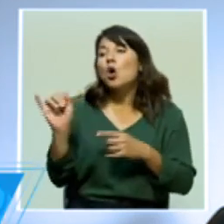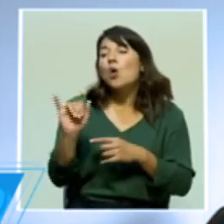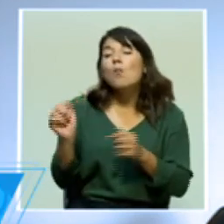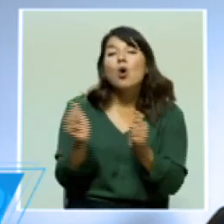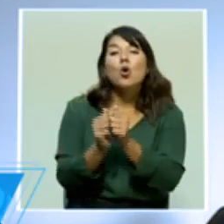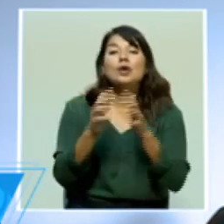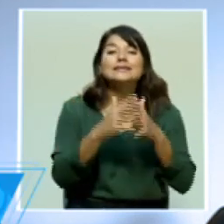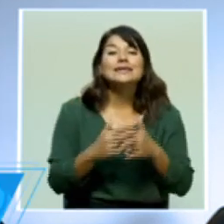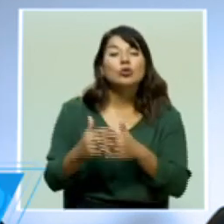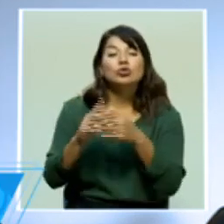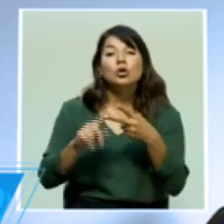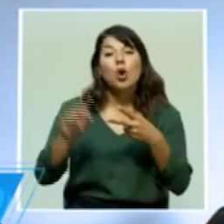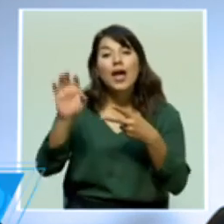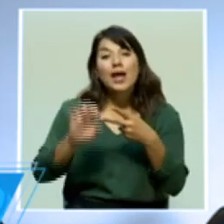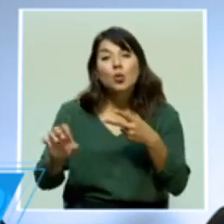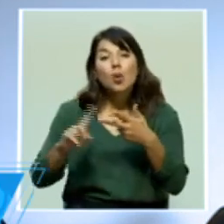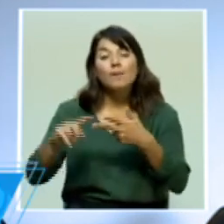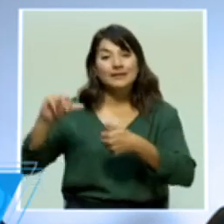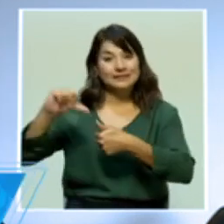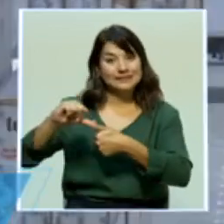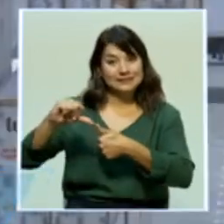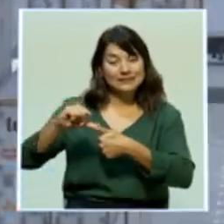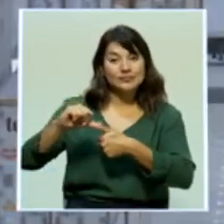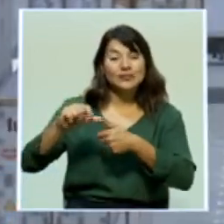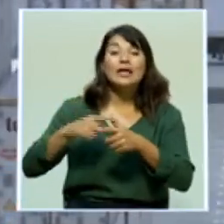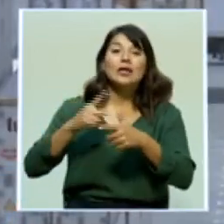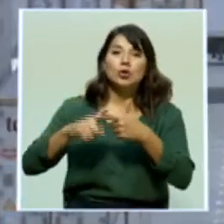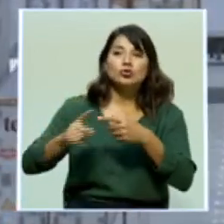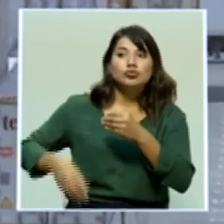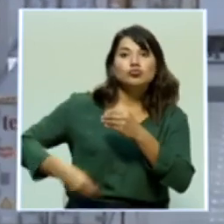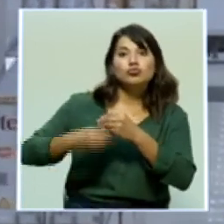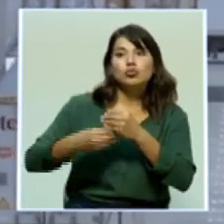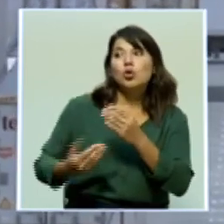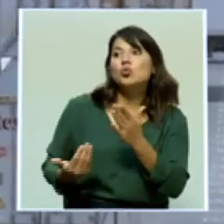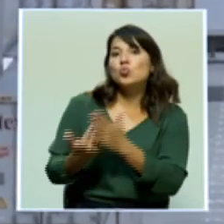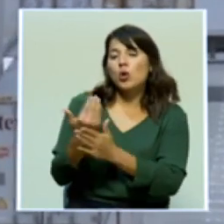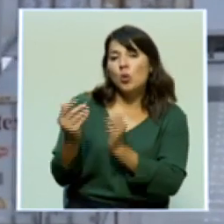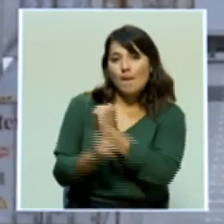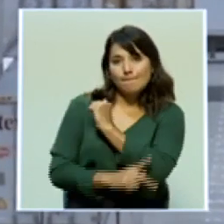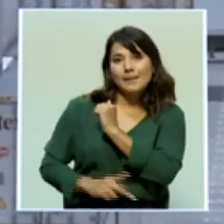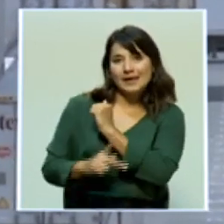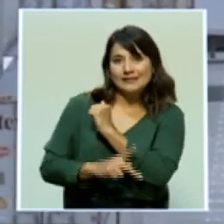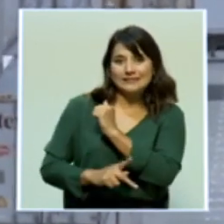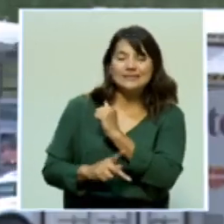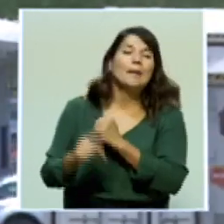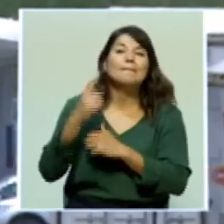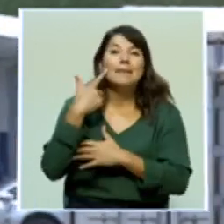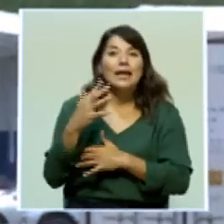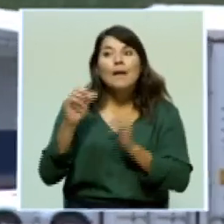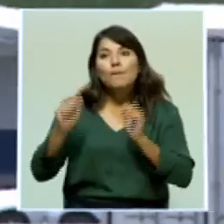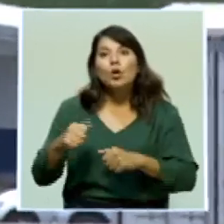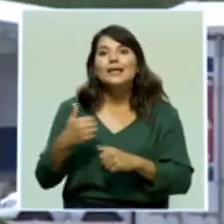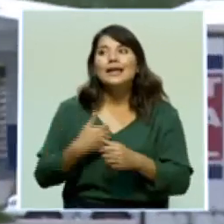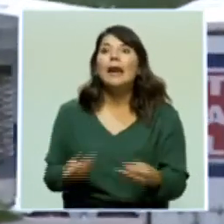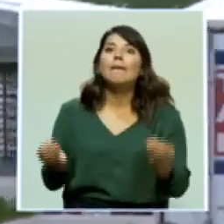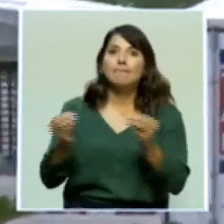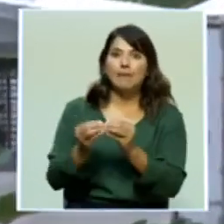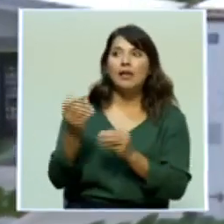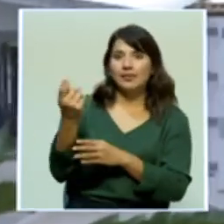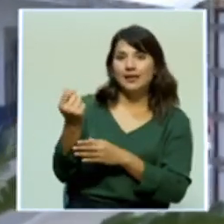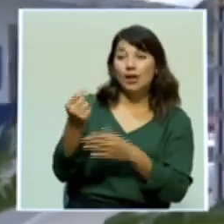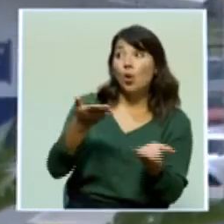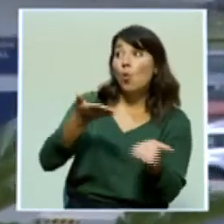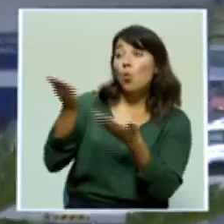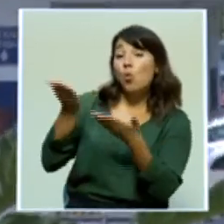Unidos, Europa y Centroamérica, tienen que venir a complementarse con estos otros nuevos espacios para ayudar no solo a atraer más inversión, sino ayudar a